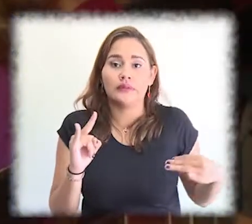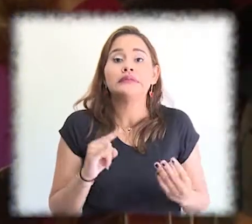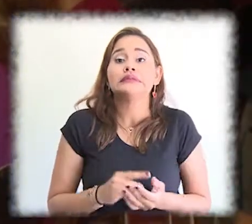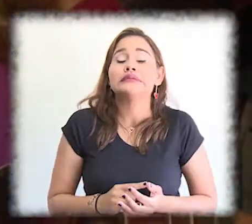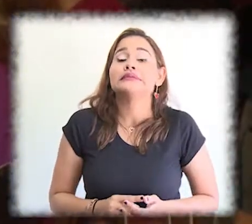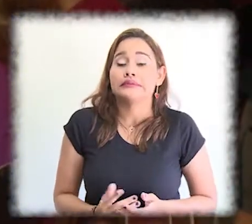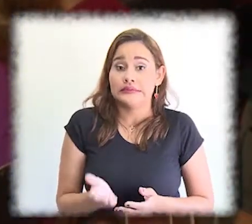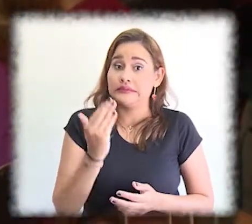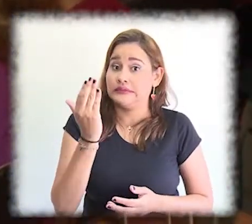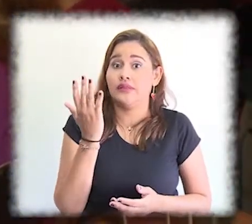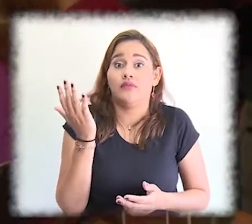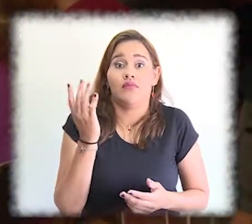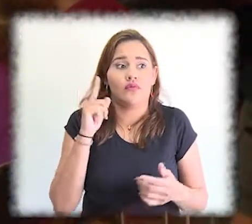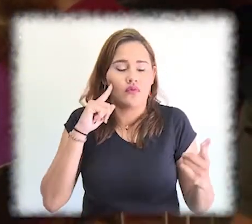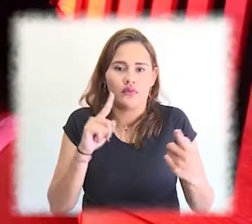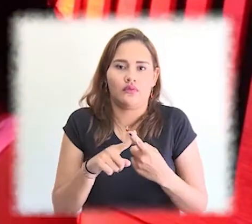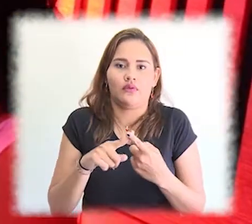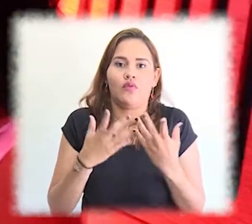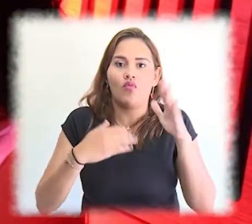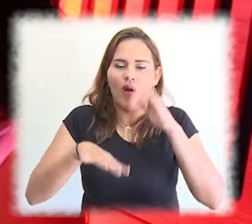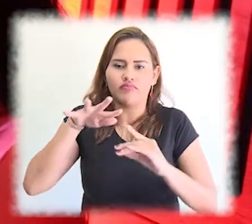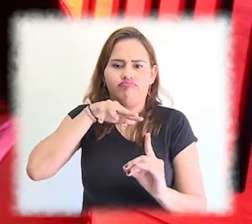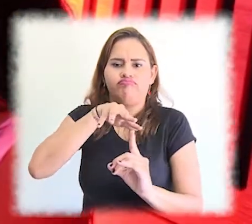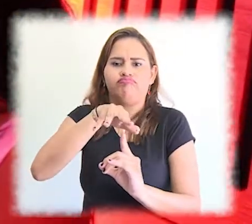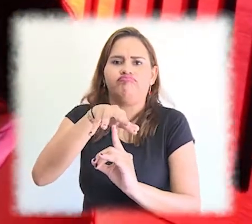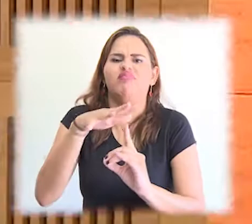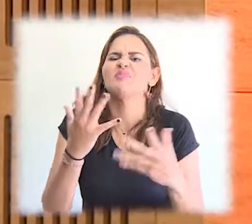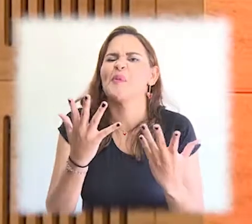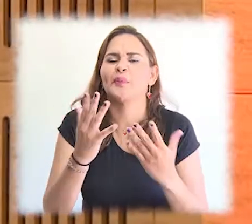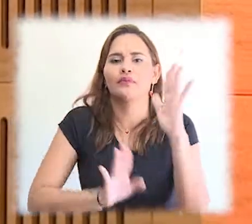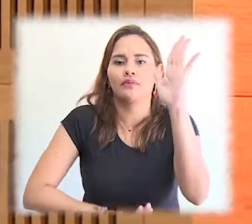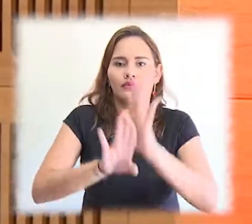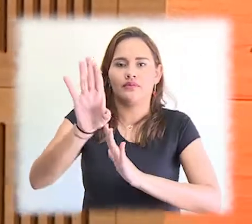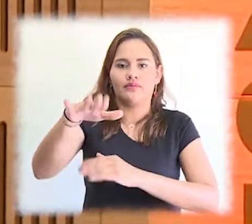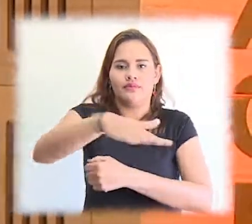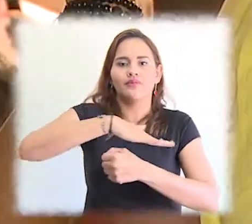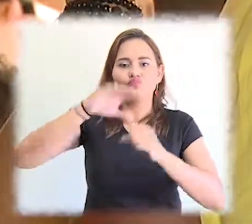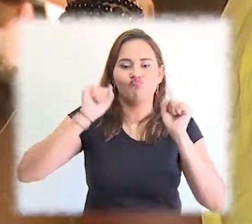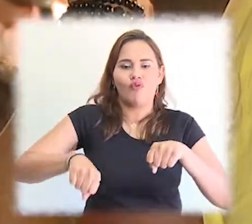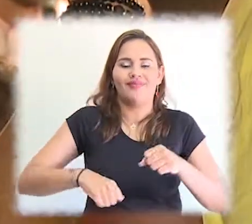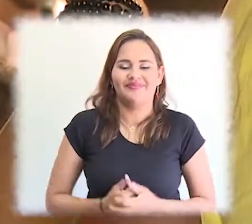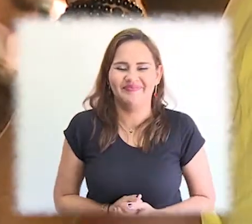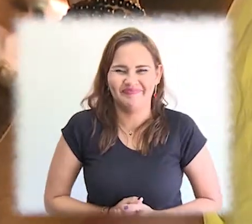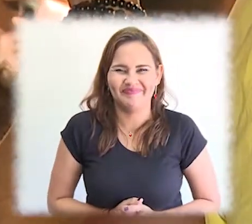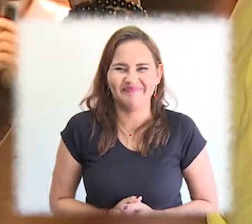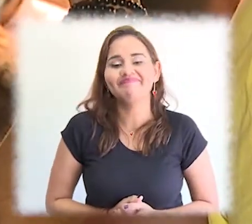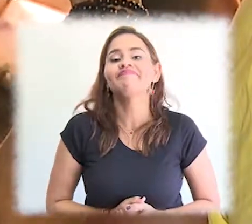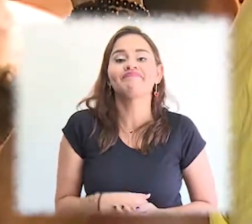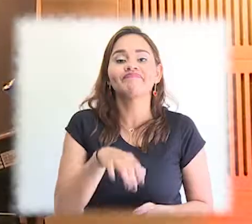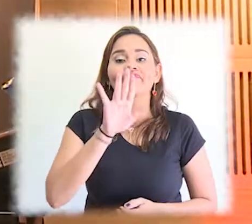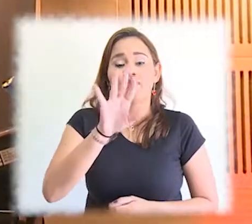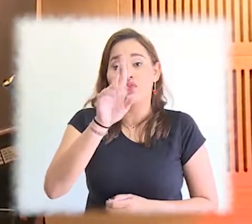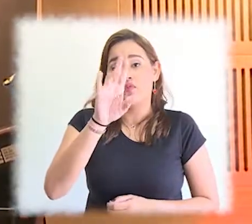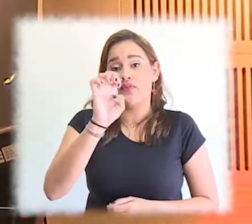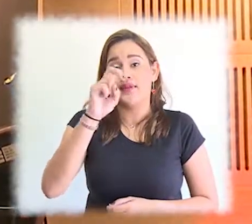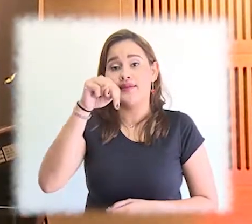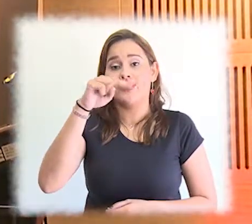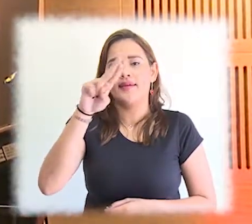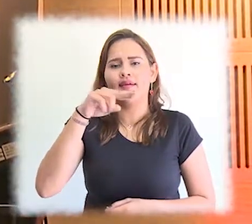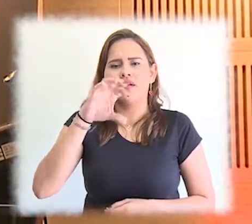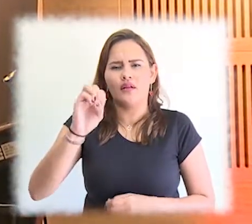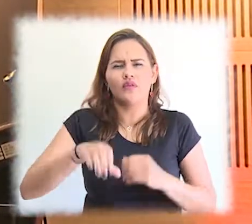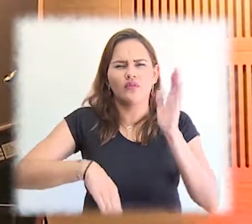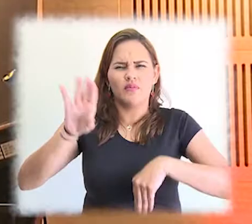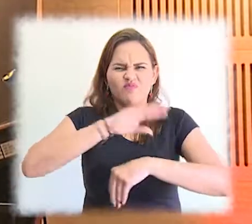Durante el encuentro, Renzo Leonardo García, gestor en ciencia y tecnología en Colciencias, habló acerca de las políticas e